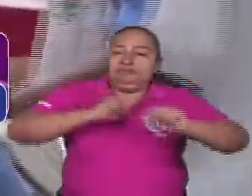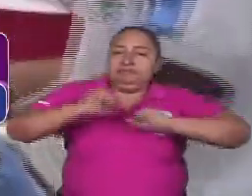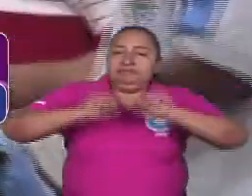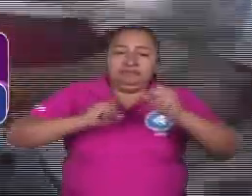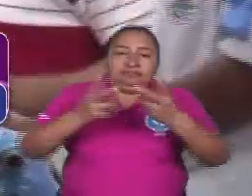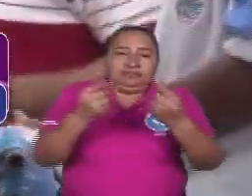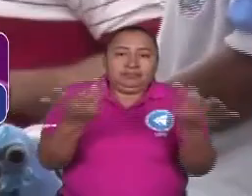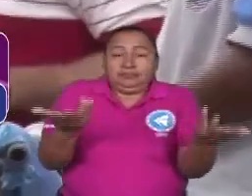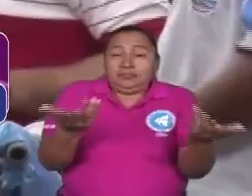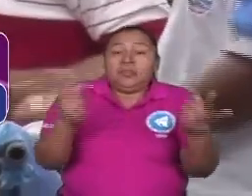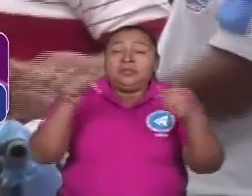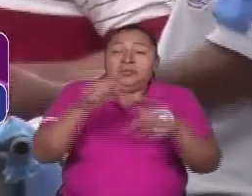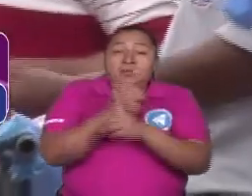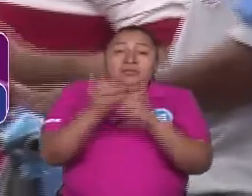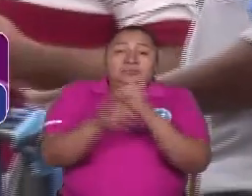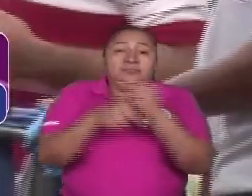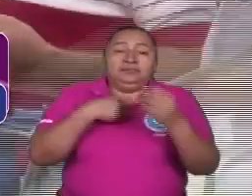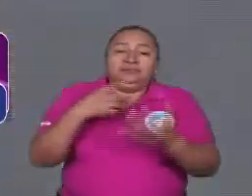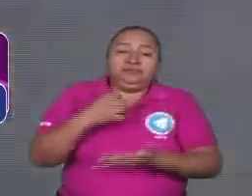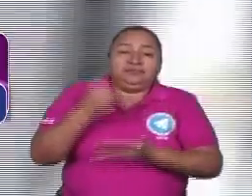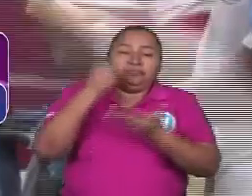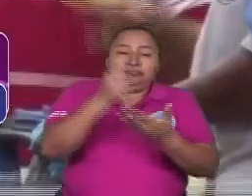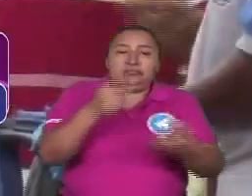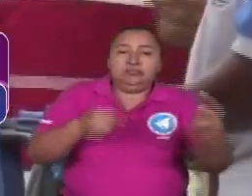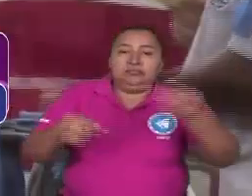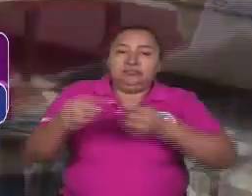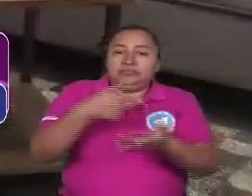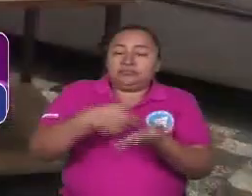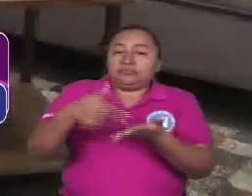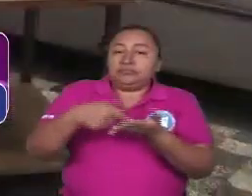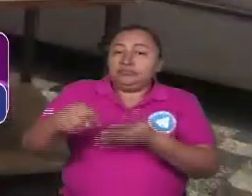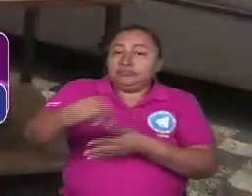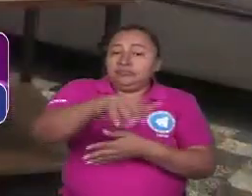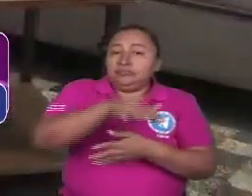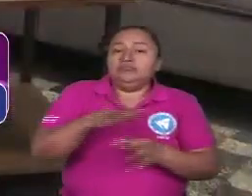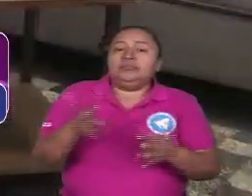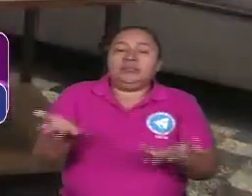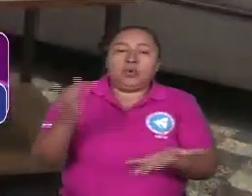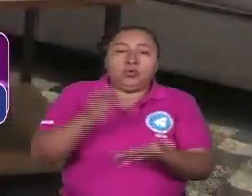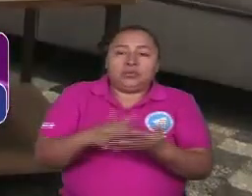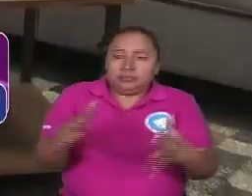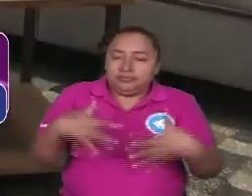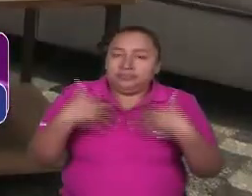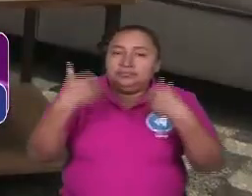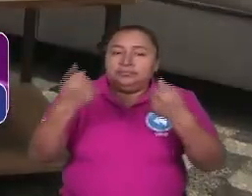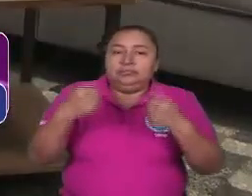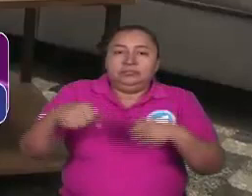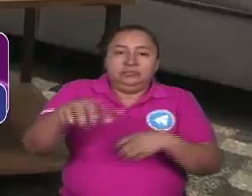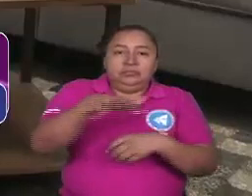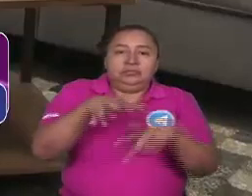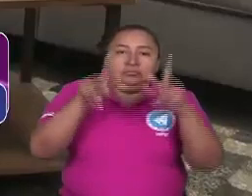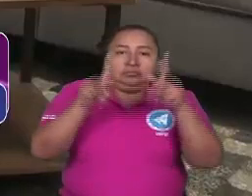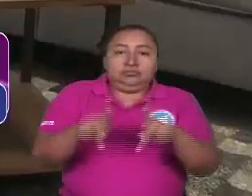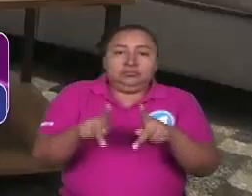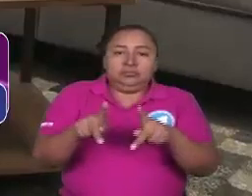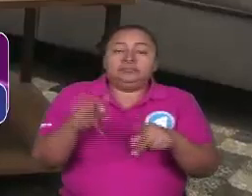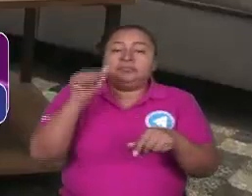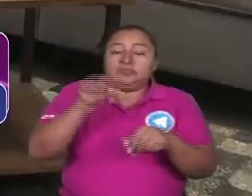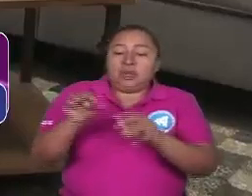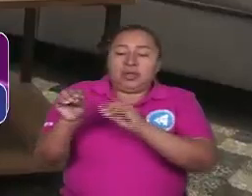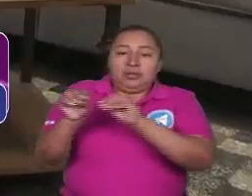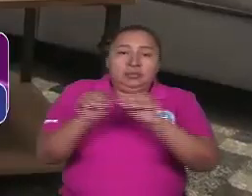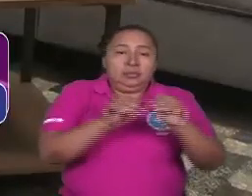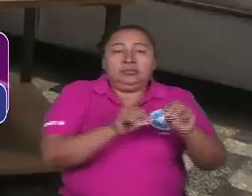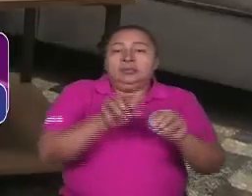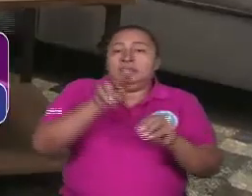y había que hacer inversiones estratégicas en gastos sociales para reivindicar eso, que eso tuvo un atraso con el